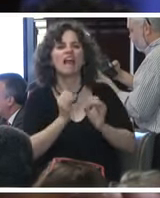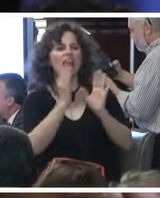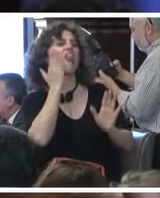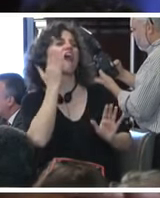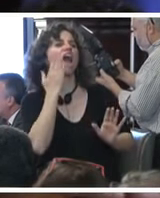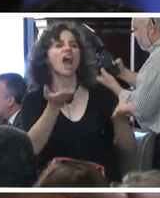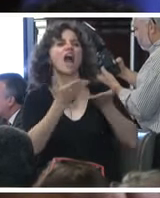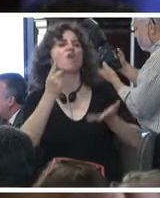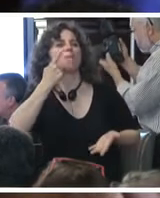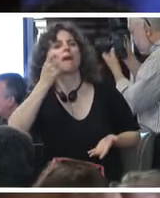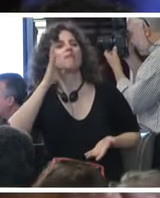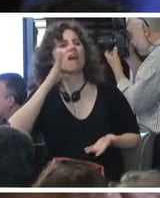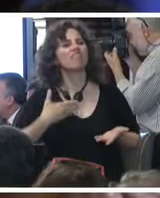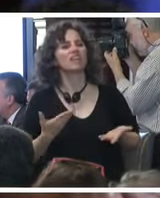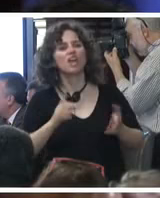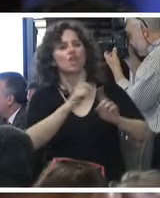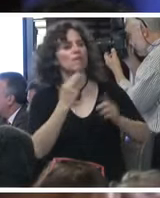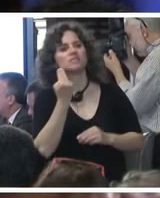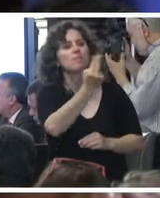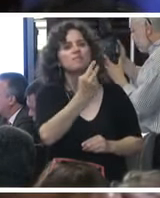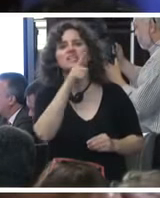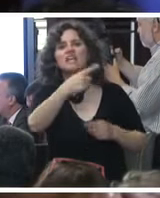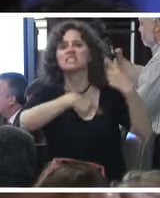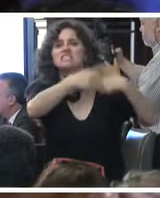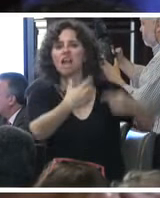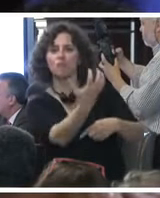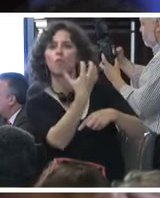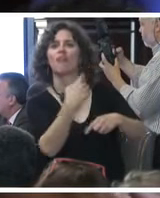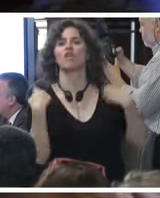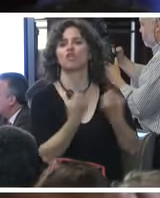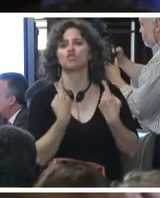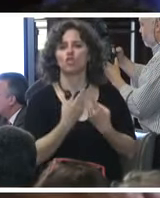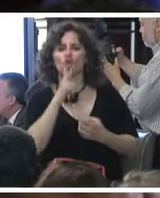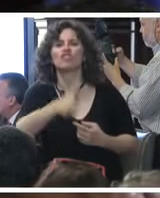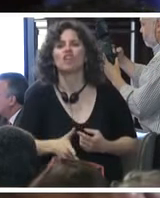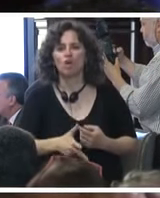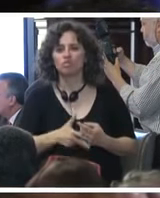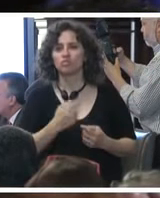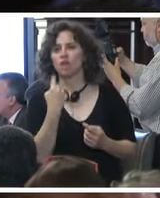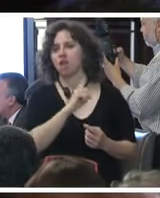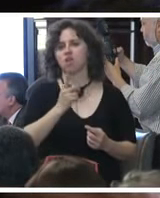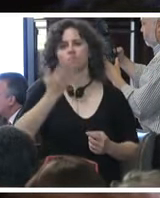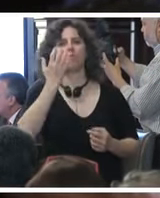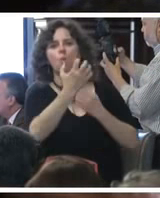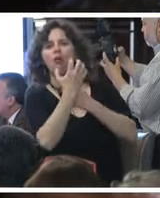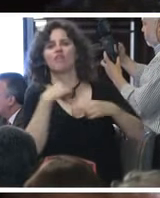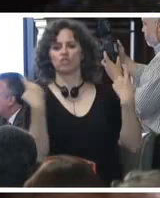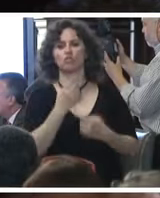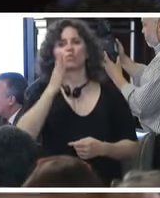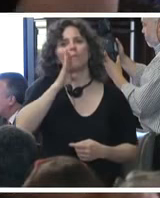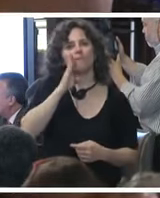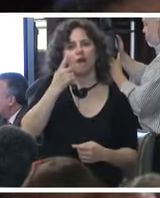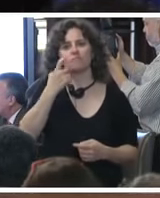cara como padres. No vamos a permitir que se siga burlando de nuestros hijos, de nosotros como padres